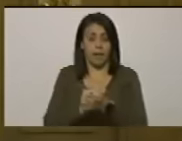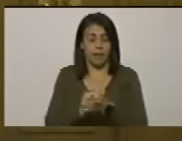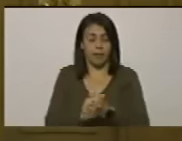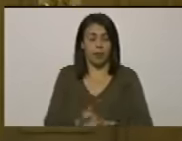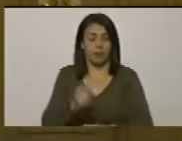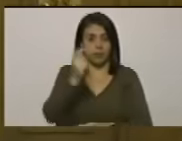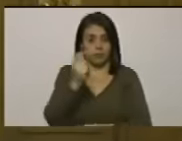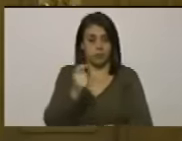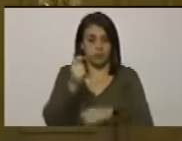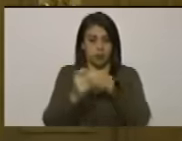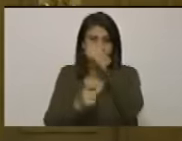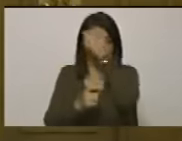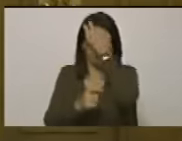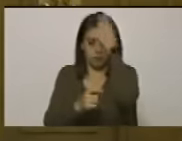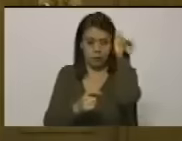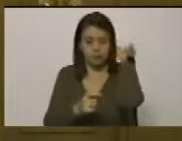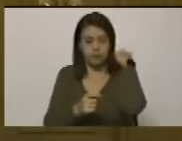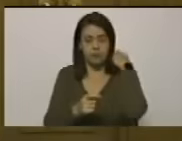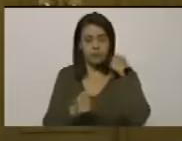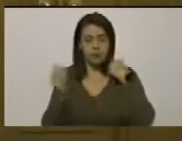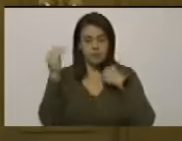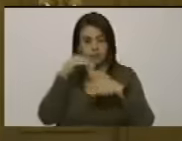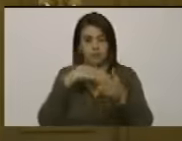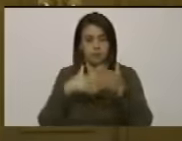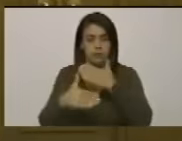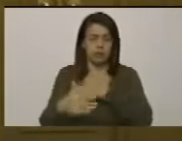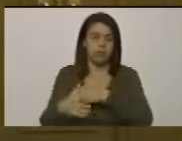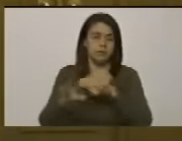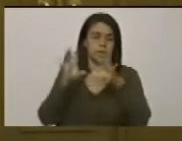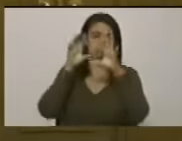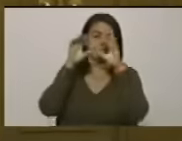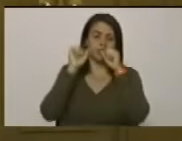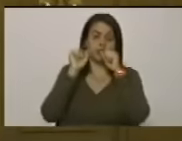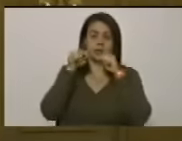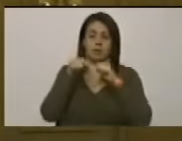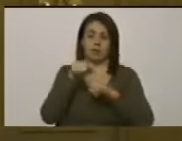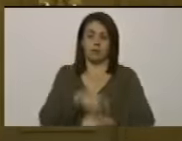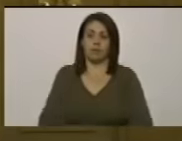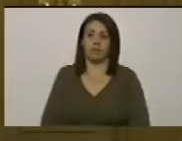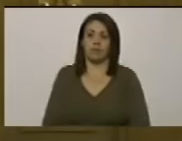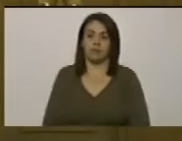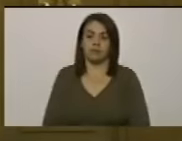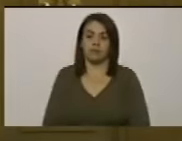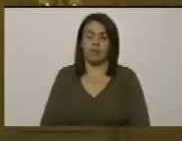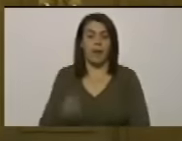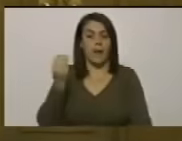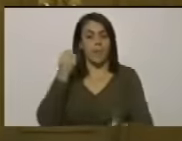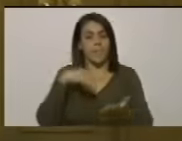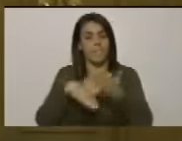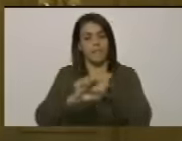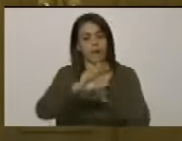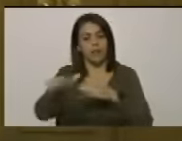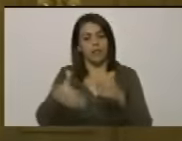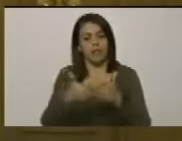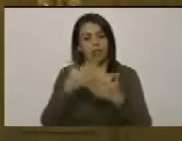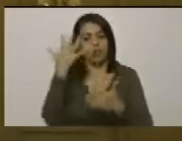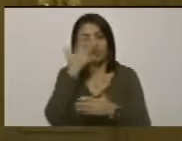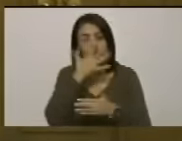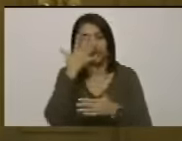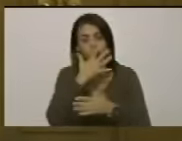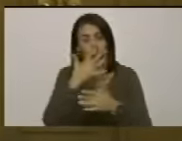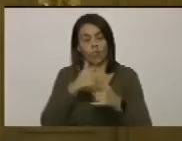compañeras que más allá de las interpretaciones más allá de toda esta dura